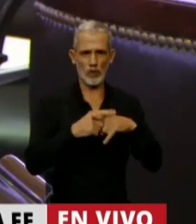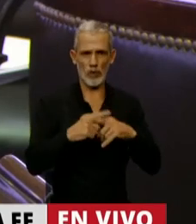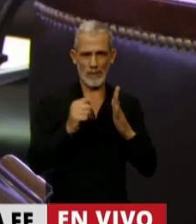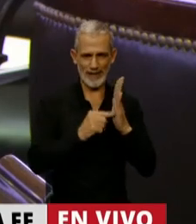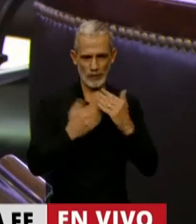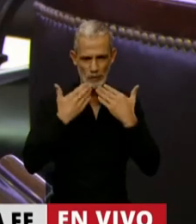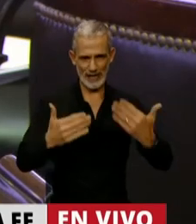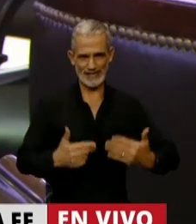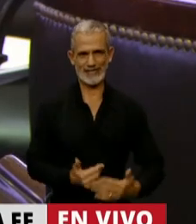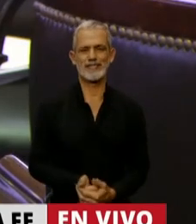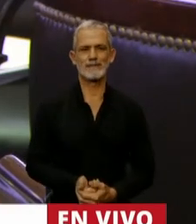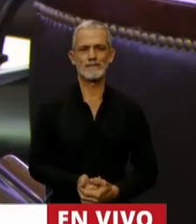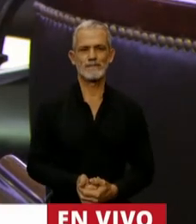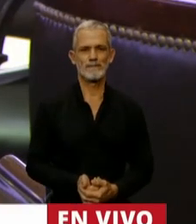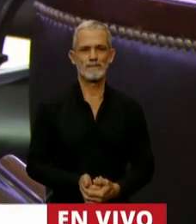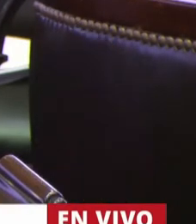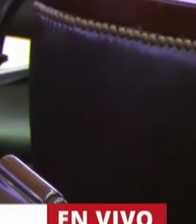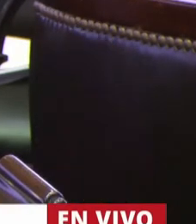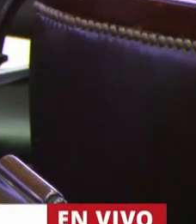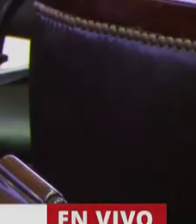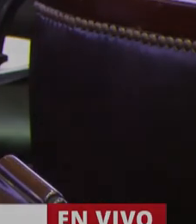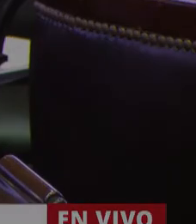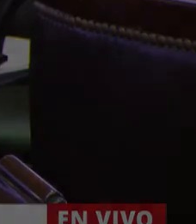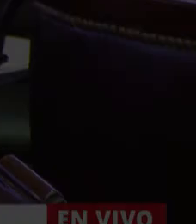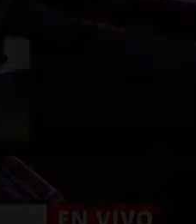particular. Gracias, Presidente. Gracias, Diputado.